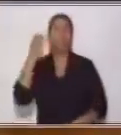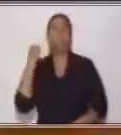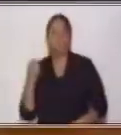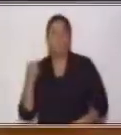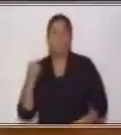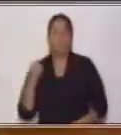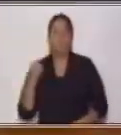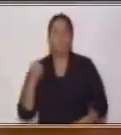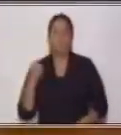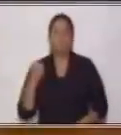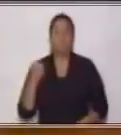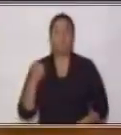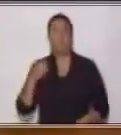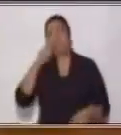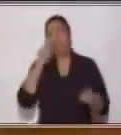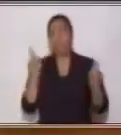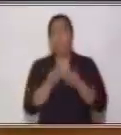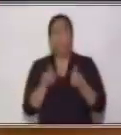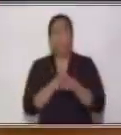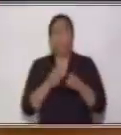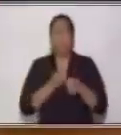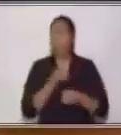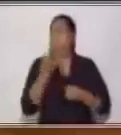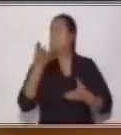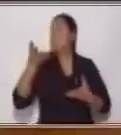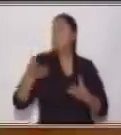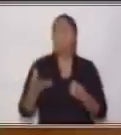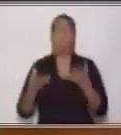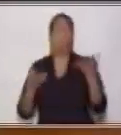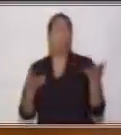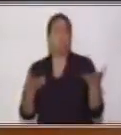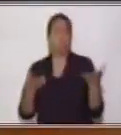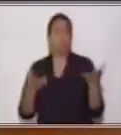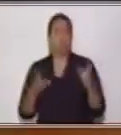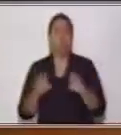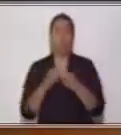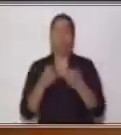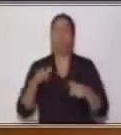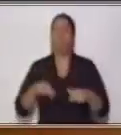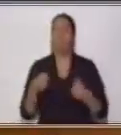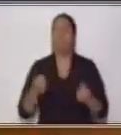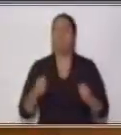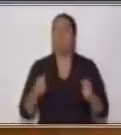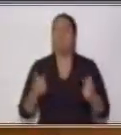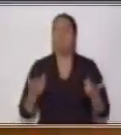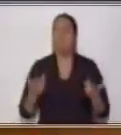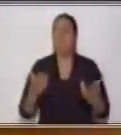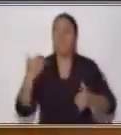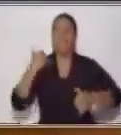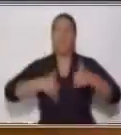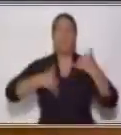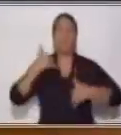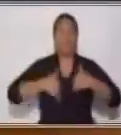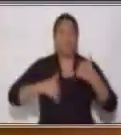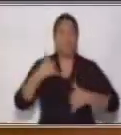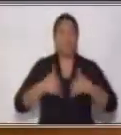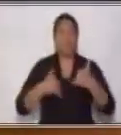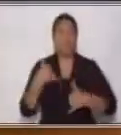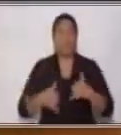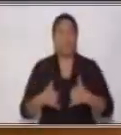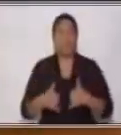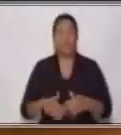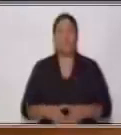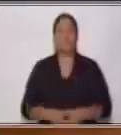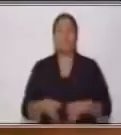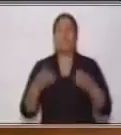hacer... Bueno, también dijimos un poema, ¿verdad que sí? Pues ahora entonces vamos a hacer un juego. Este juego es muy